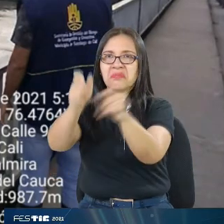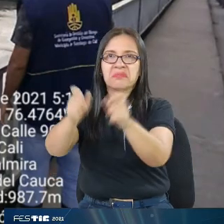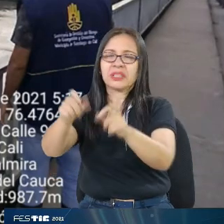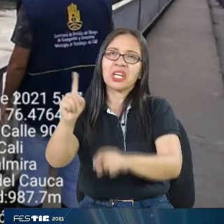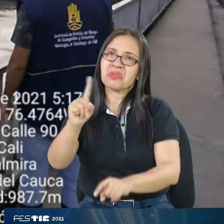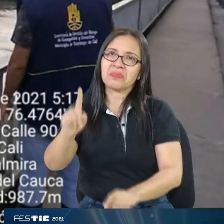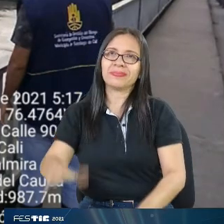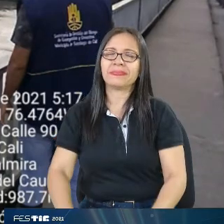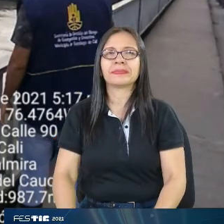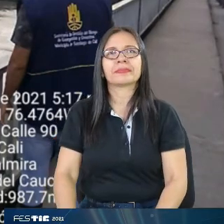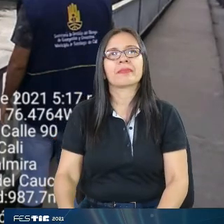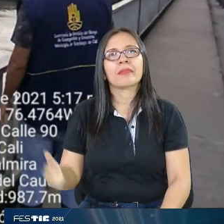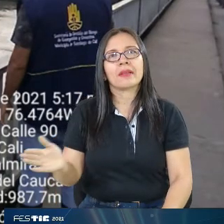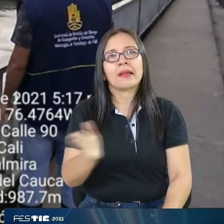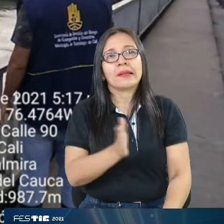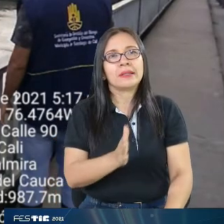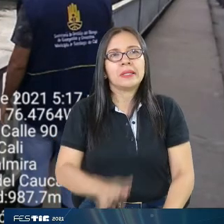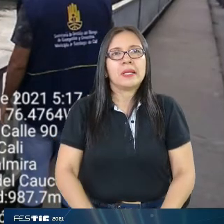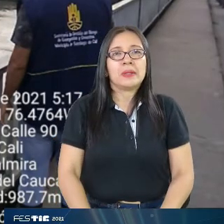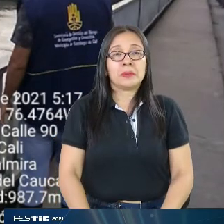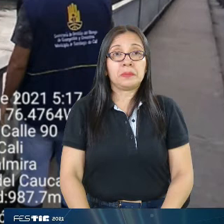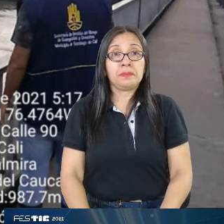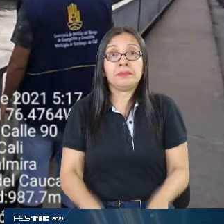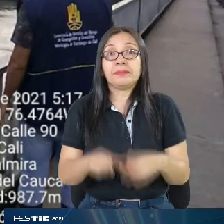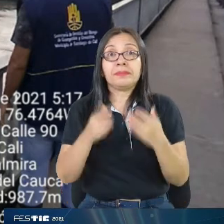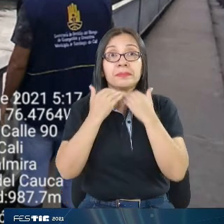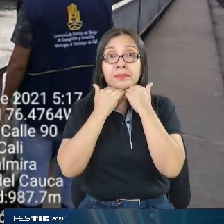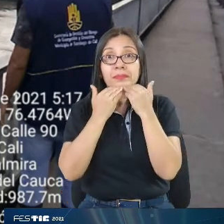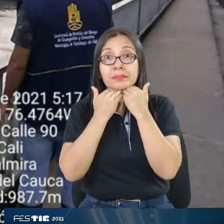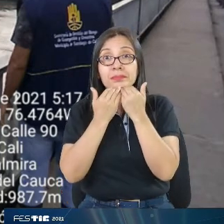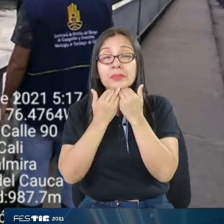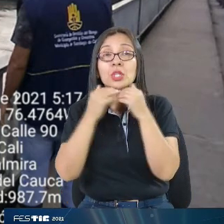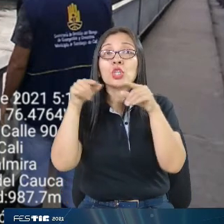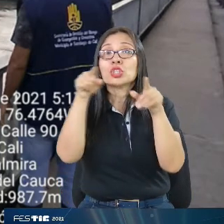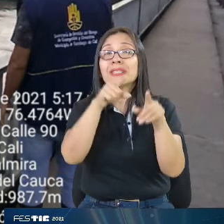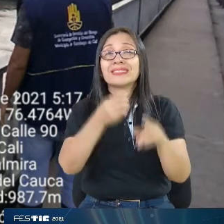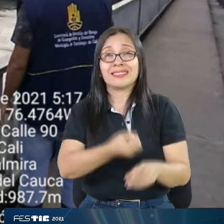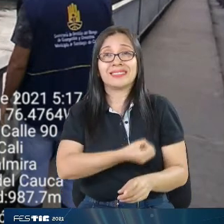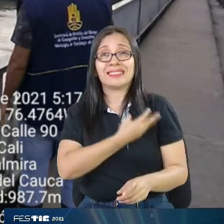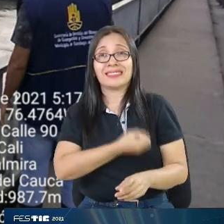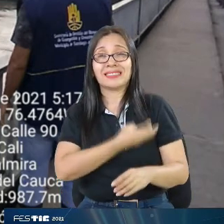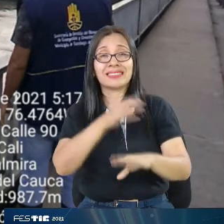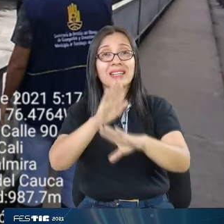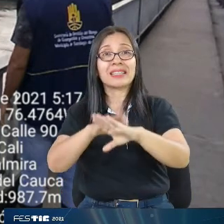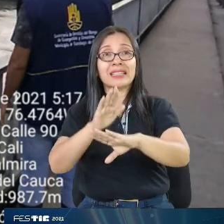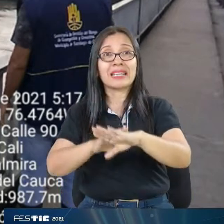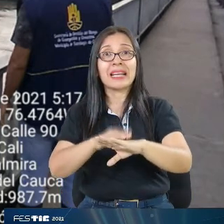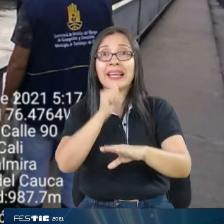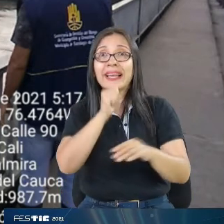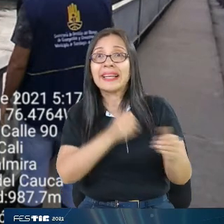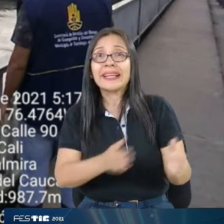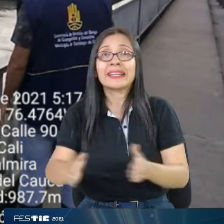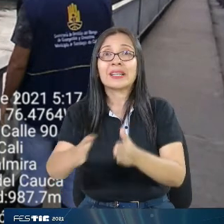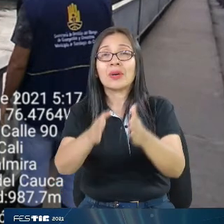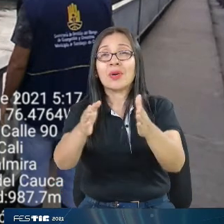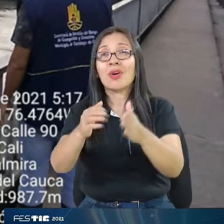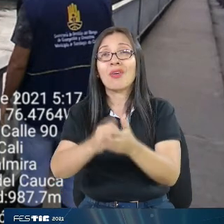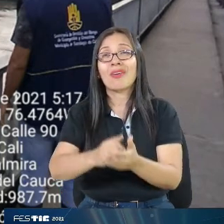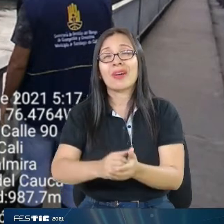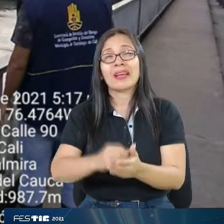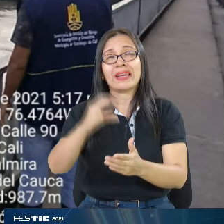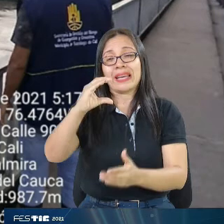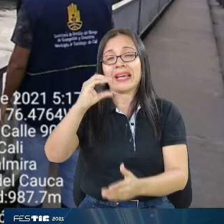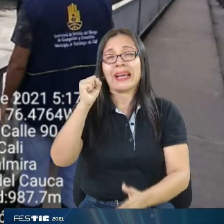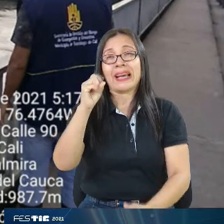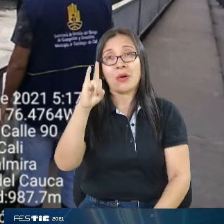Y esta, pues, no sé, algunos habrán escuchado la declaración de alerta naranja por el nivel del río Cauca. En la temporada de marzo